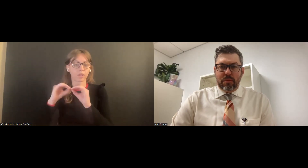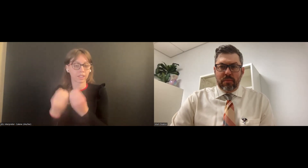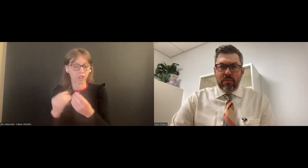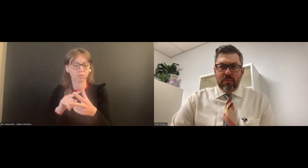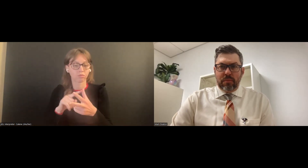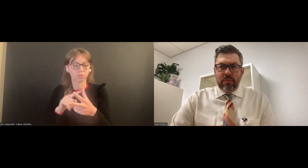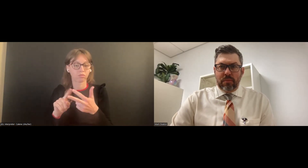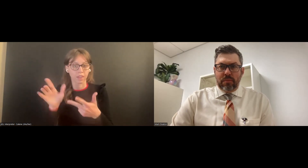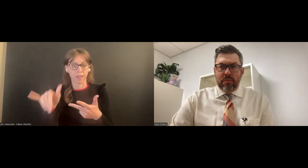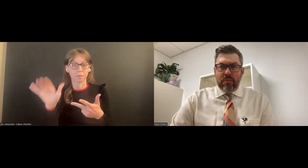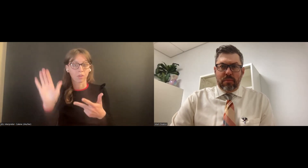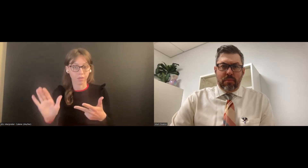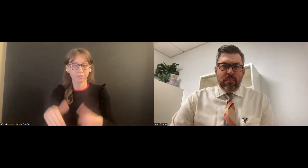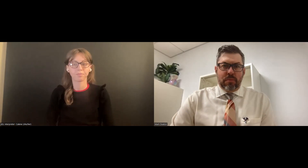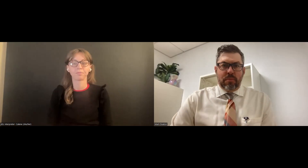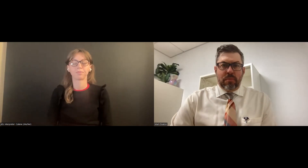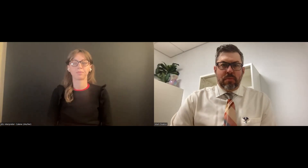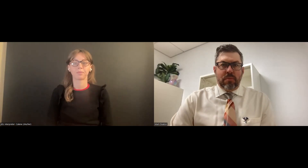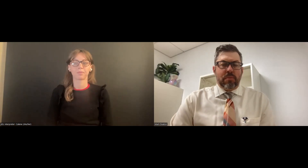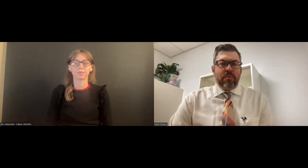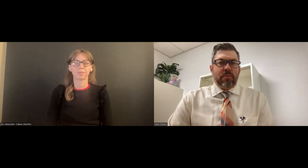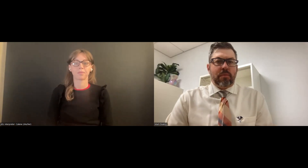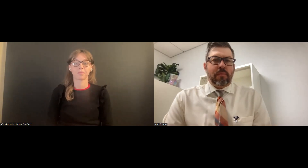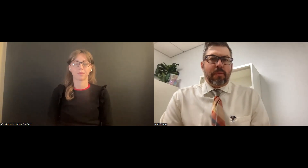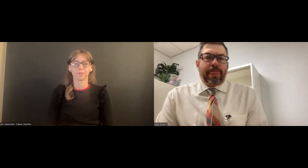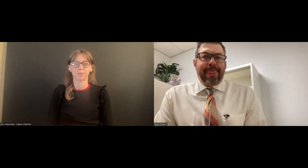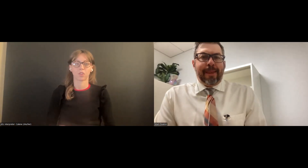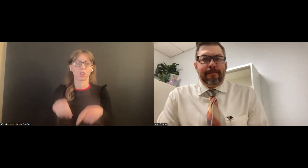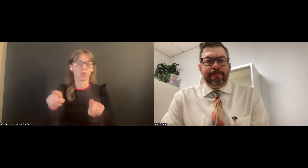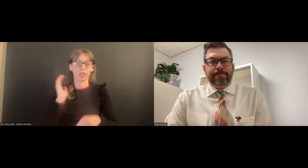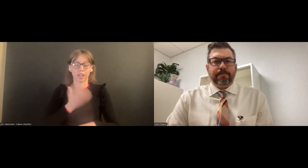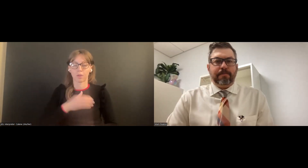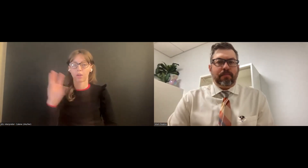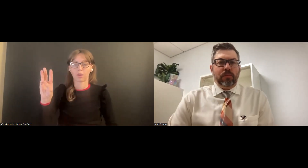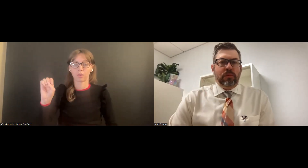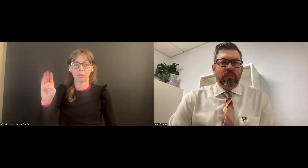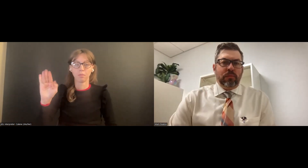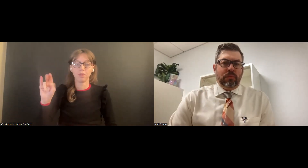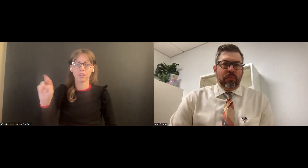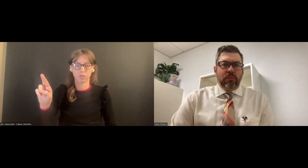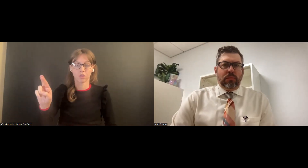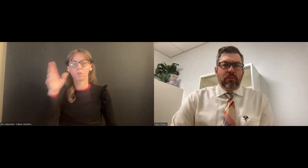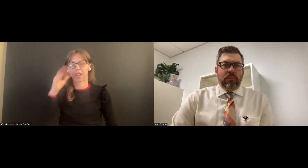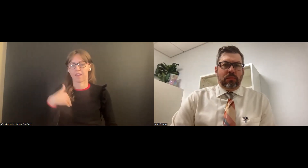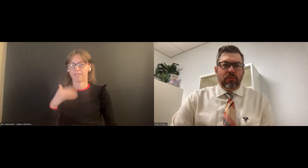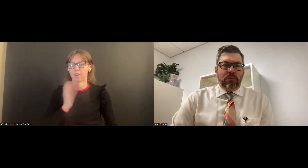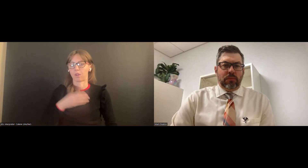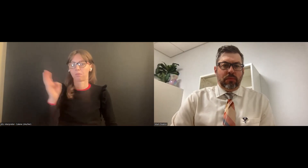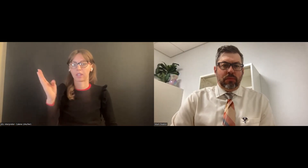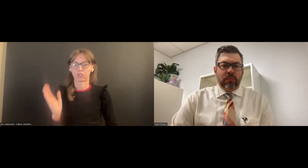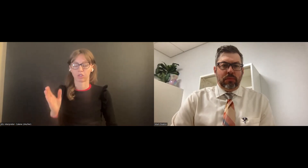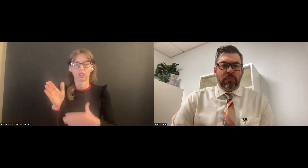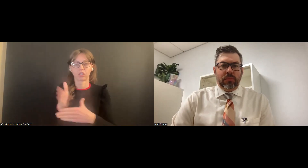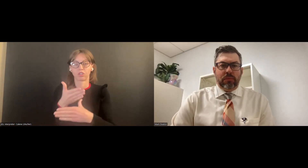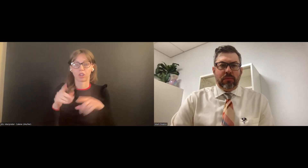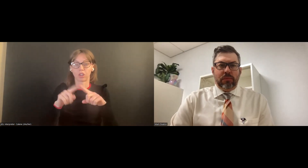y sepan que durante esta presentación vamos